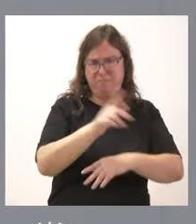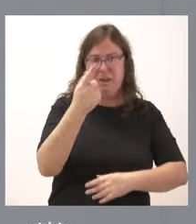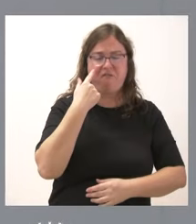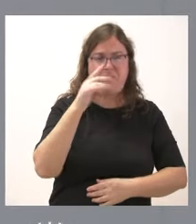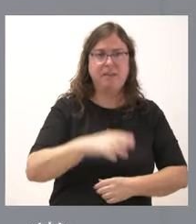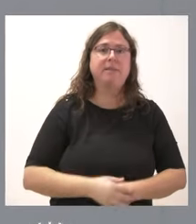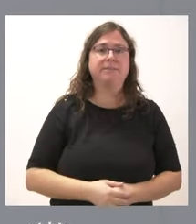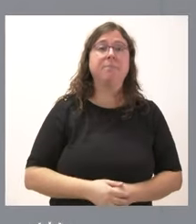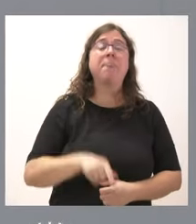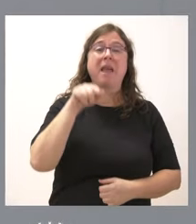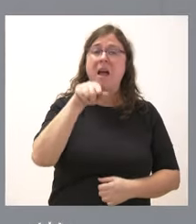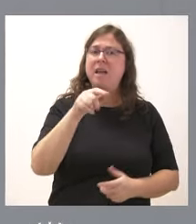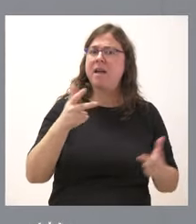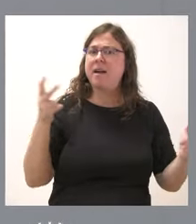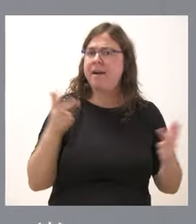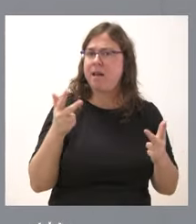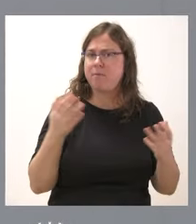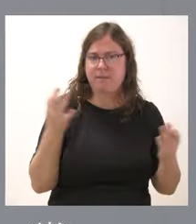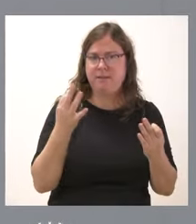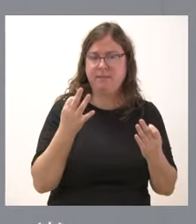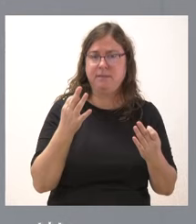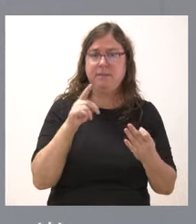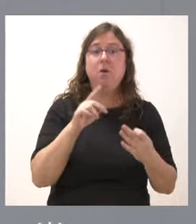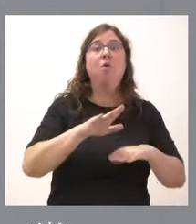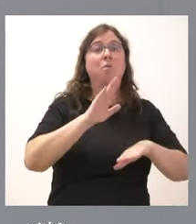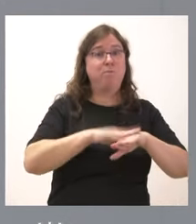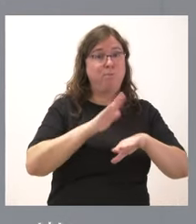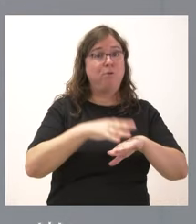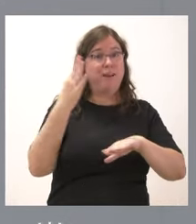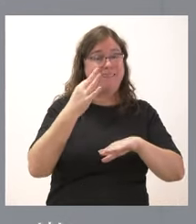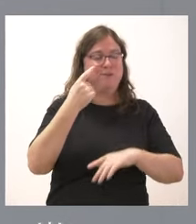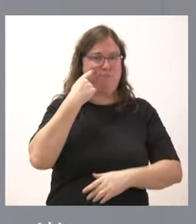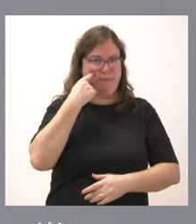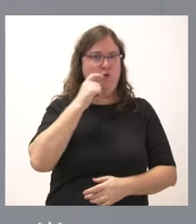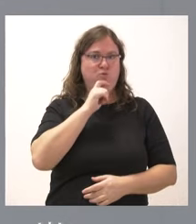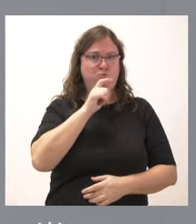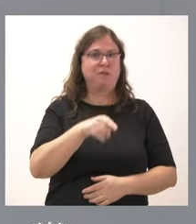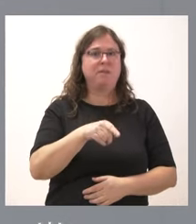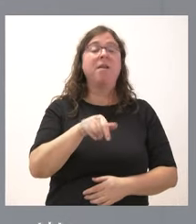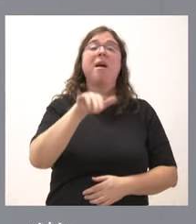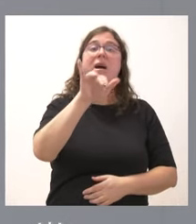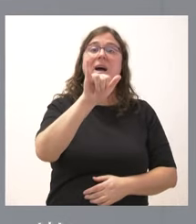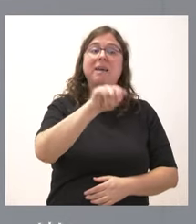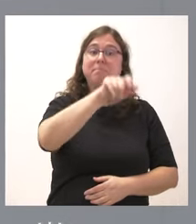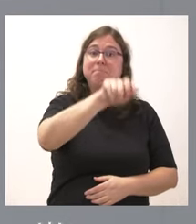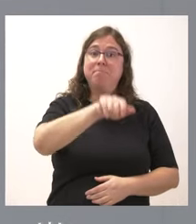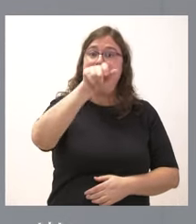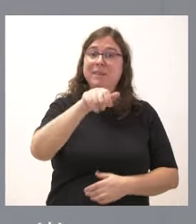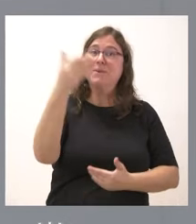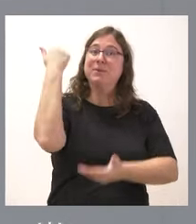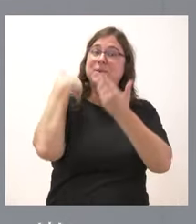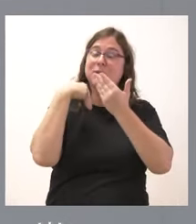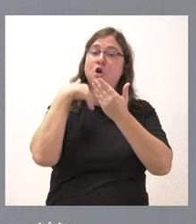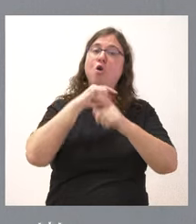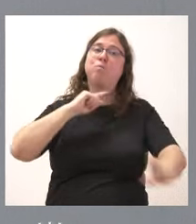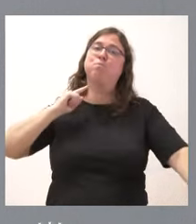aquí lo realmente grave, y creo que por eso tenemos que atentar el tiro donde está, es en que hay unas personas que atentaron contra la